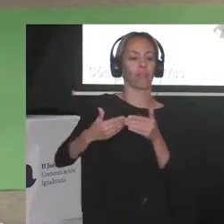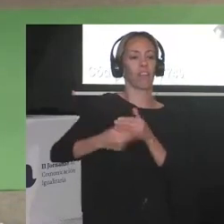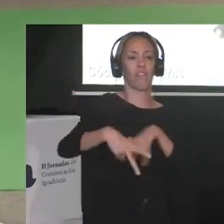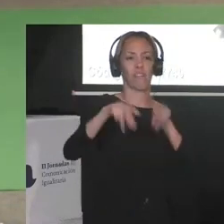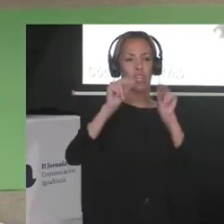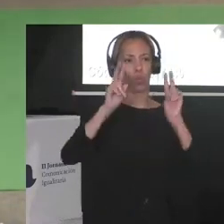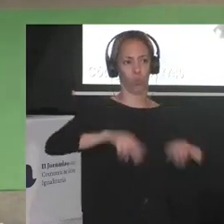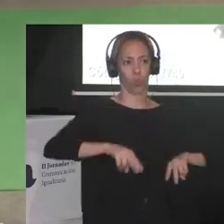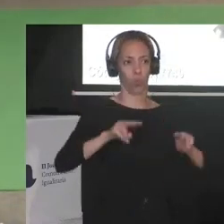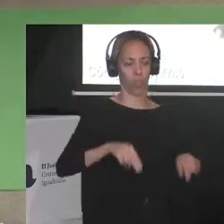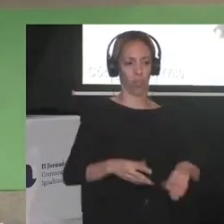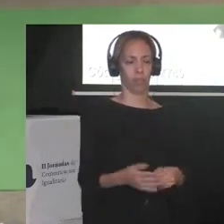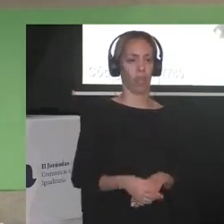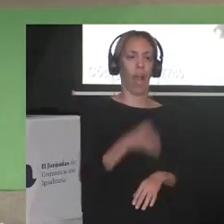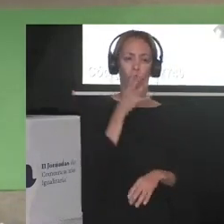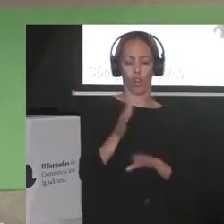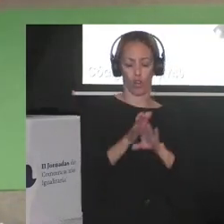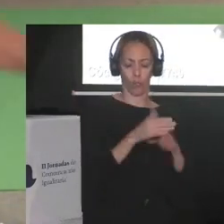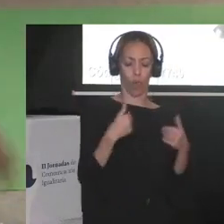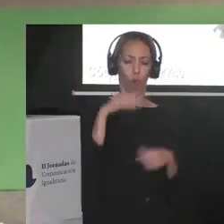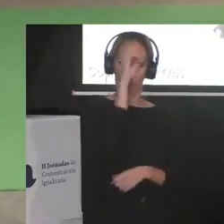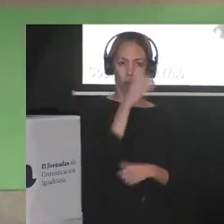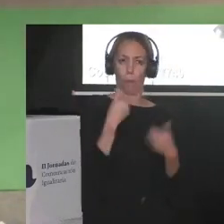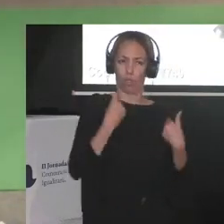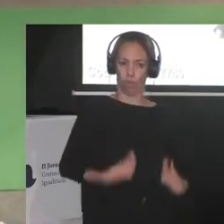Bueno, me pongo más personal, un poquito.